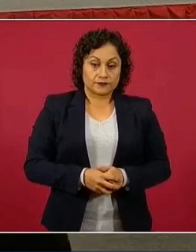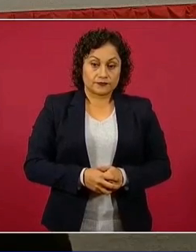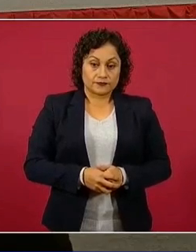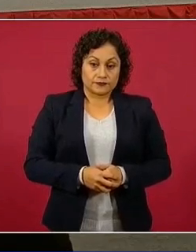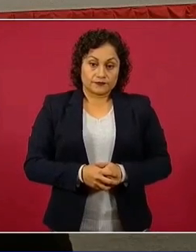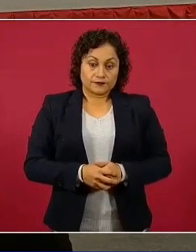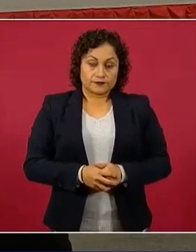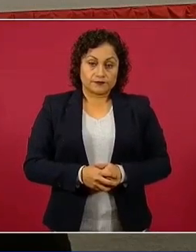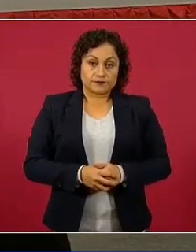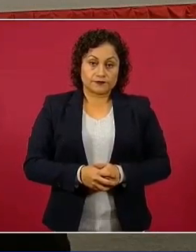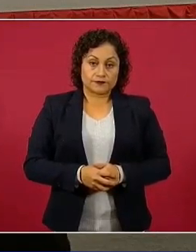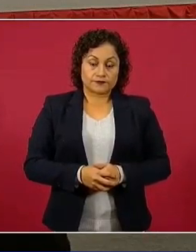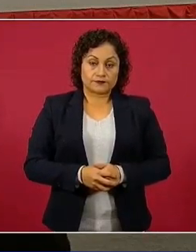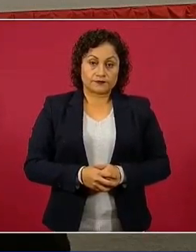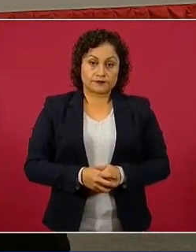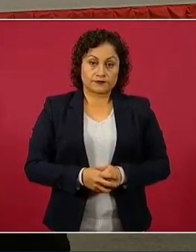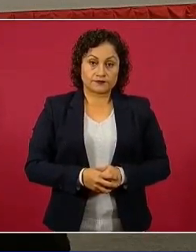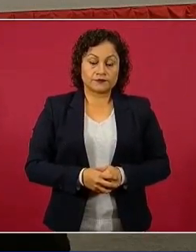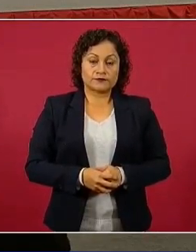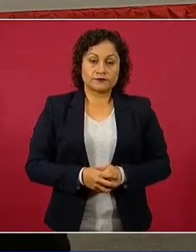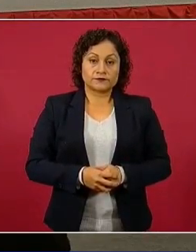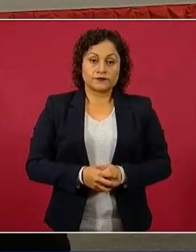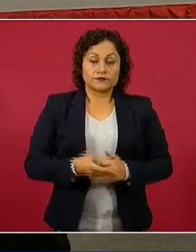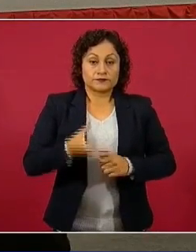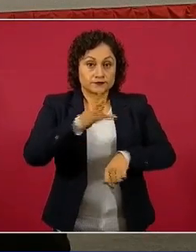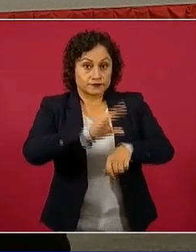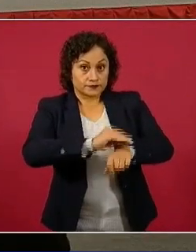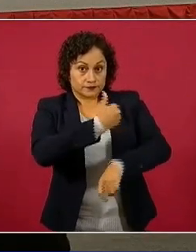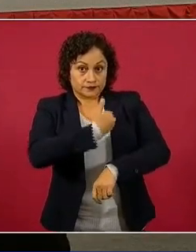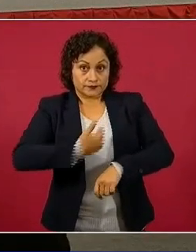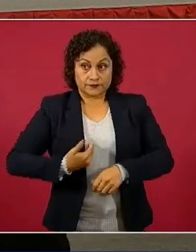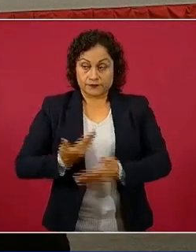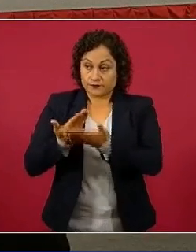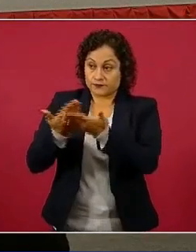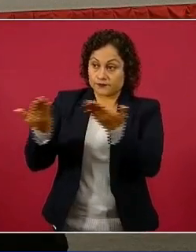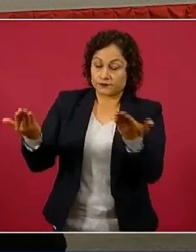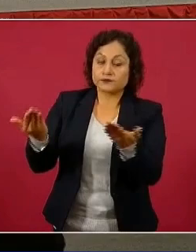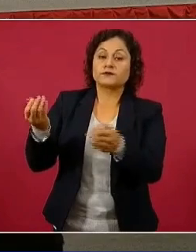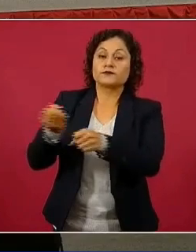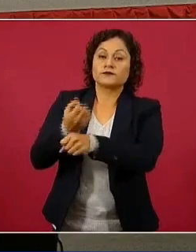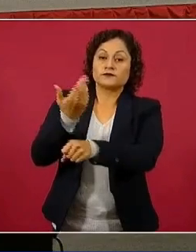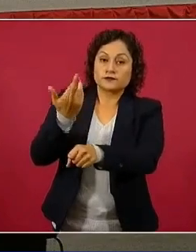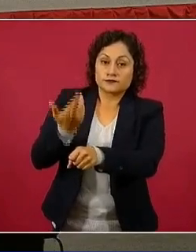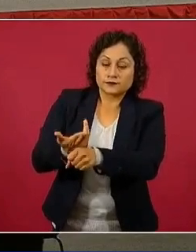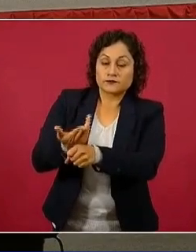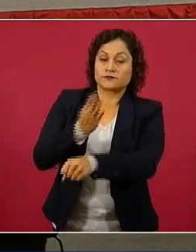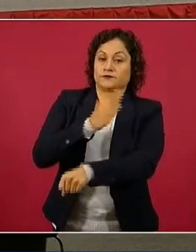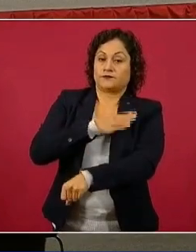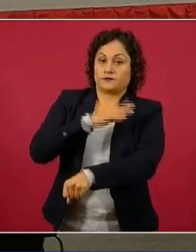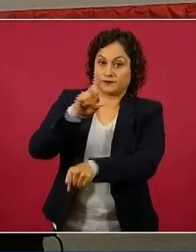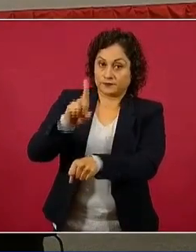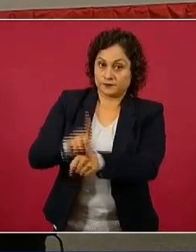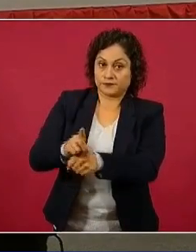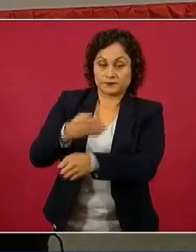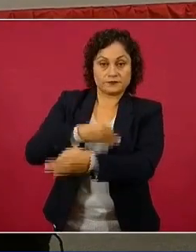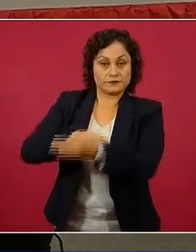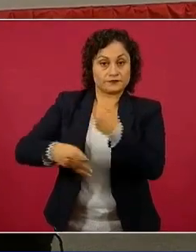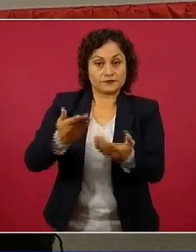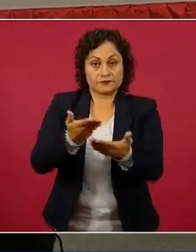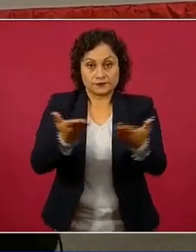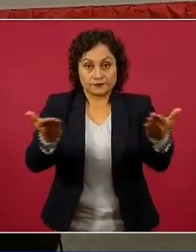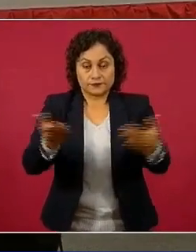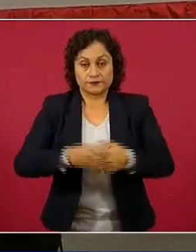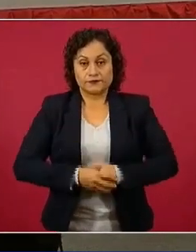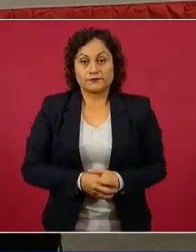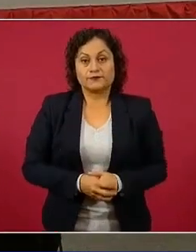Con permiso, presidente, secretaria, secretarios, subsecretarios, muy buenos días, muy buenos días tengan todas y todos ustedes.